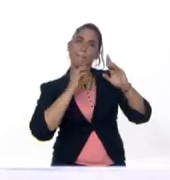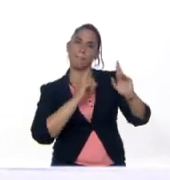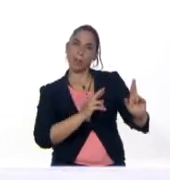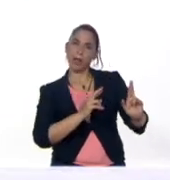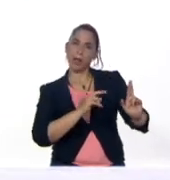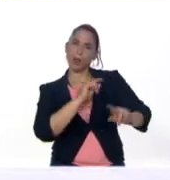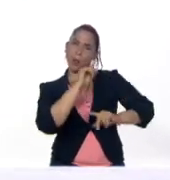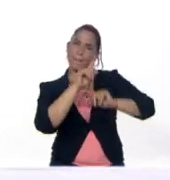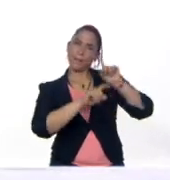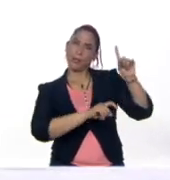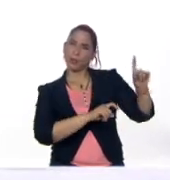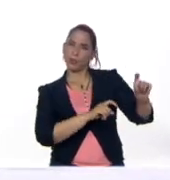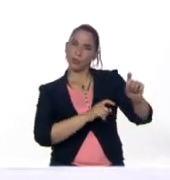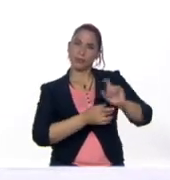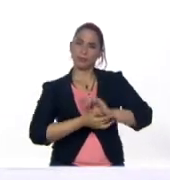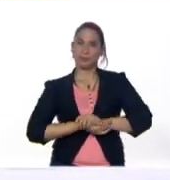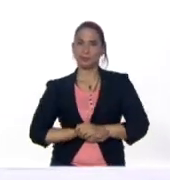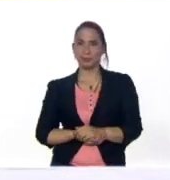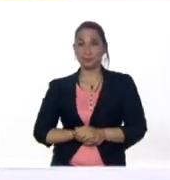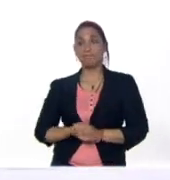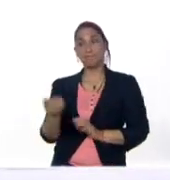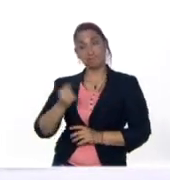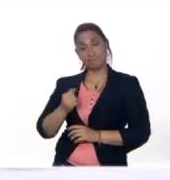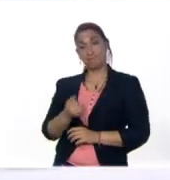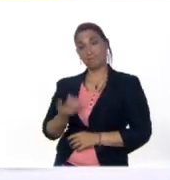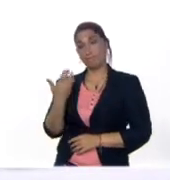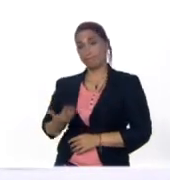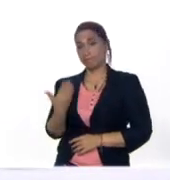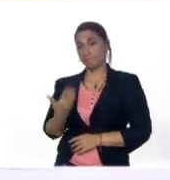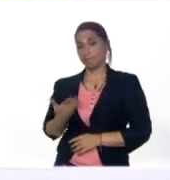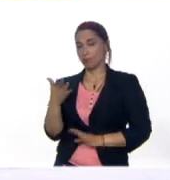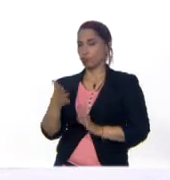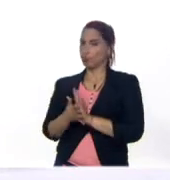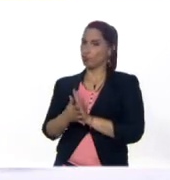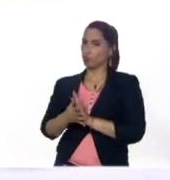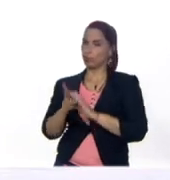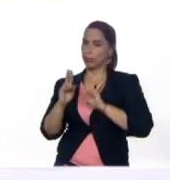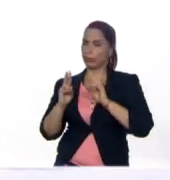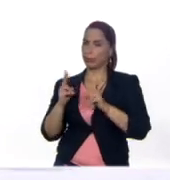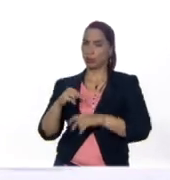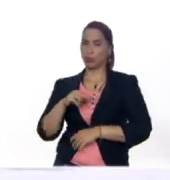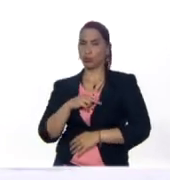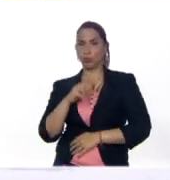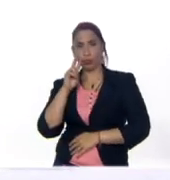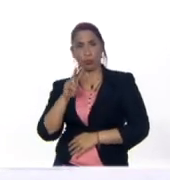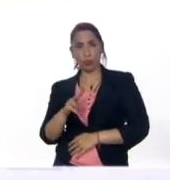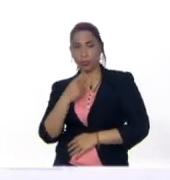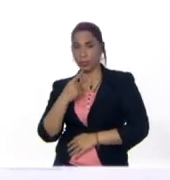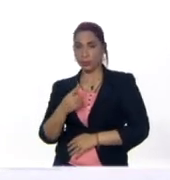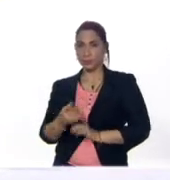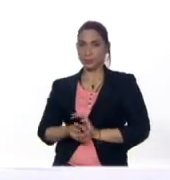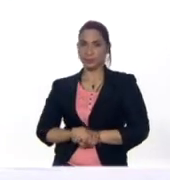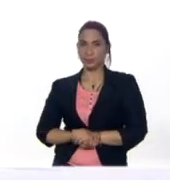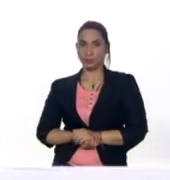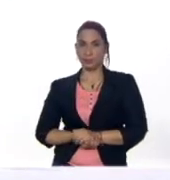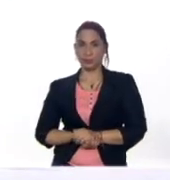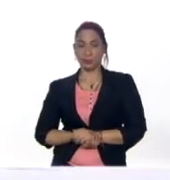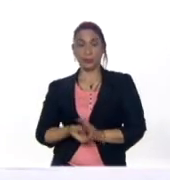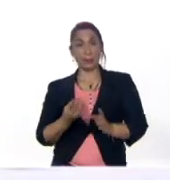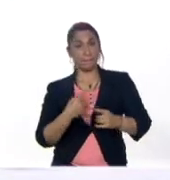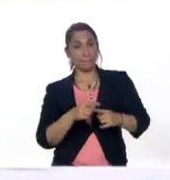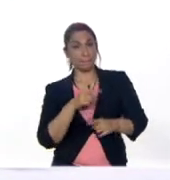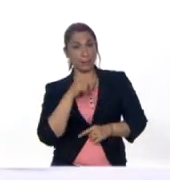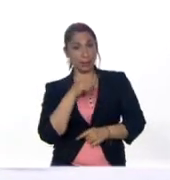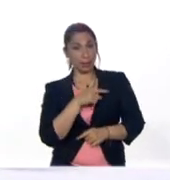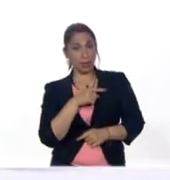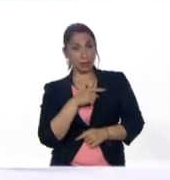unas preguntas sí señor muy importante unas preguntas relacionadas con todo lo que nos dijo el lo que nos dijo y para eso mira